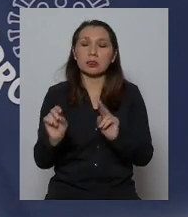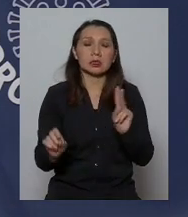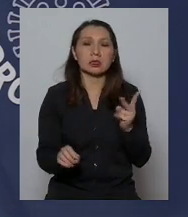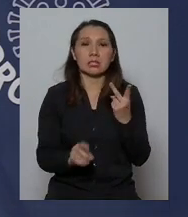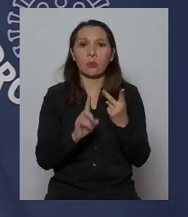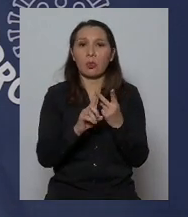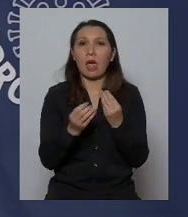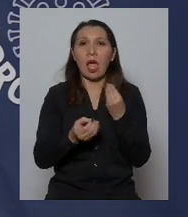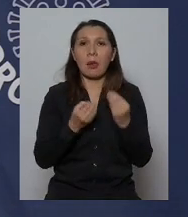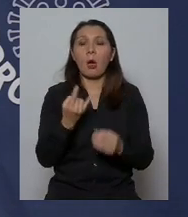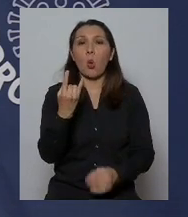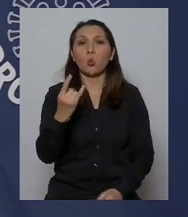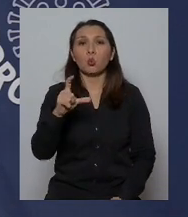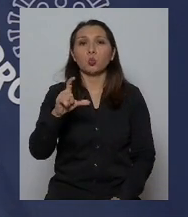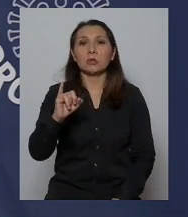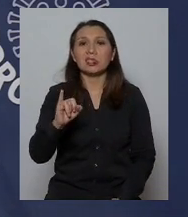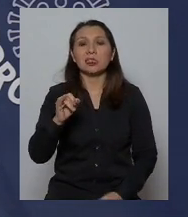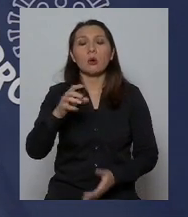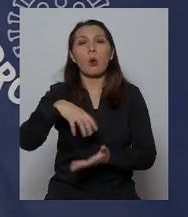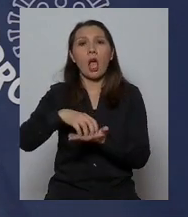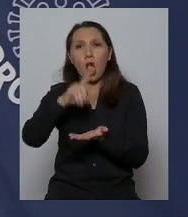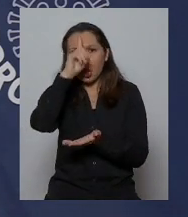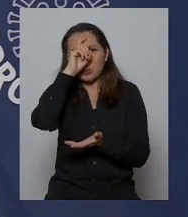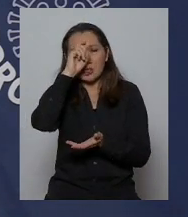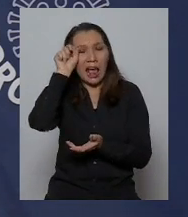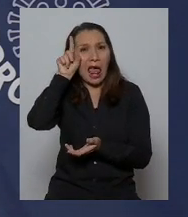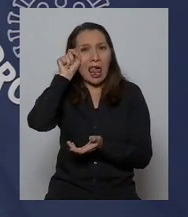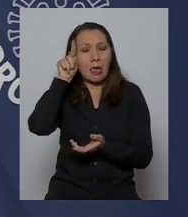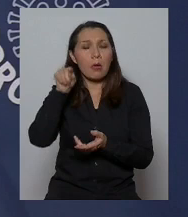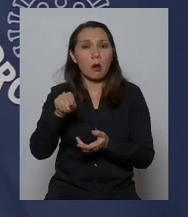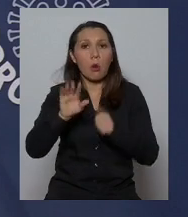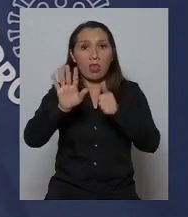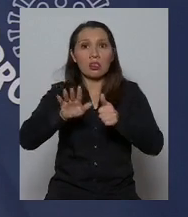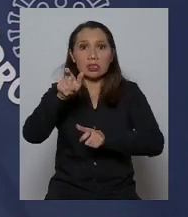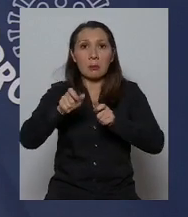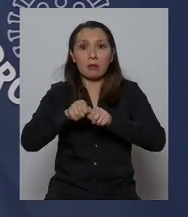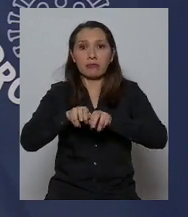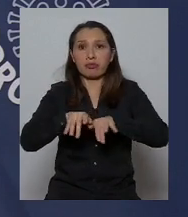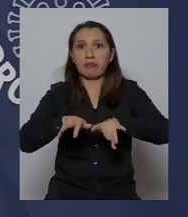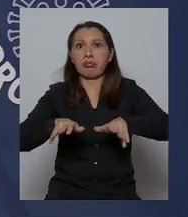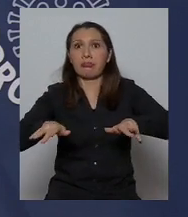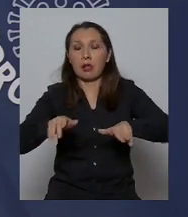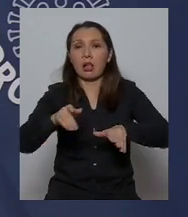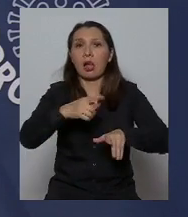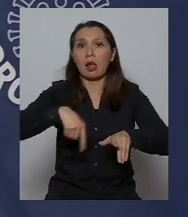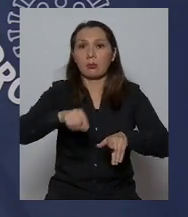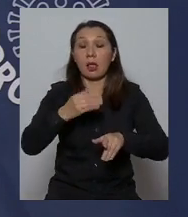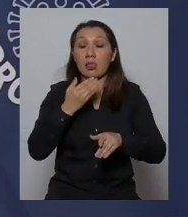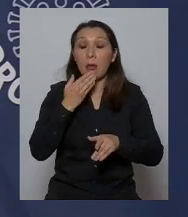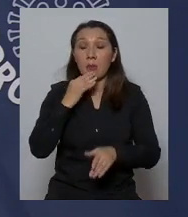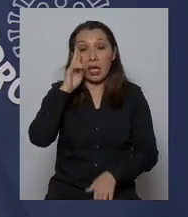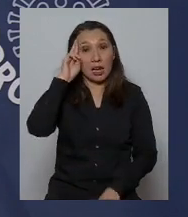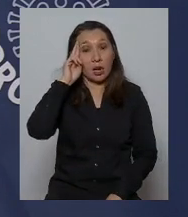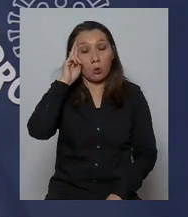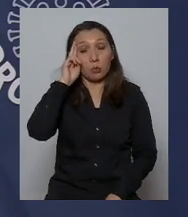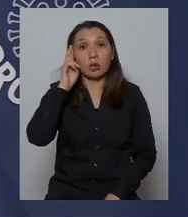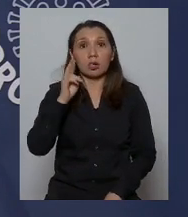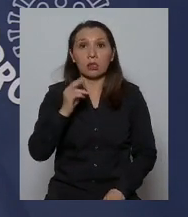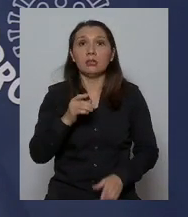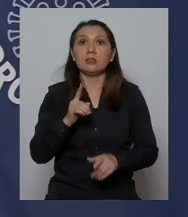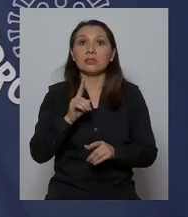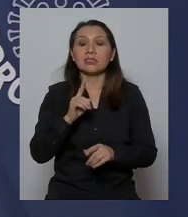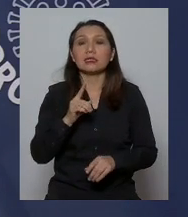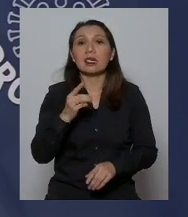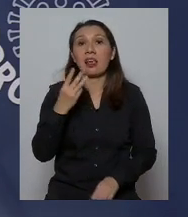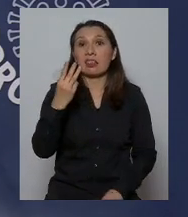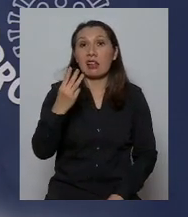¿qué pasará con la UCI del sanatorio alemán luego que se detectaron brotes de 16 casos de coronavirus además recordar que estuvieron en